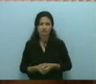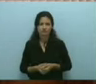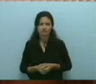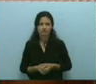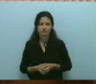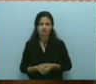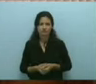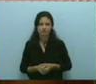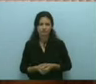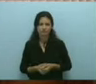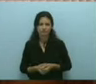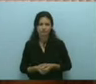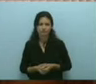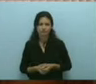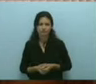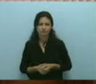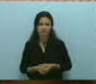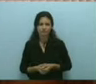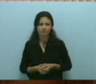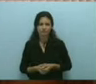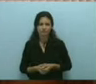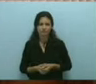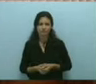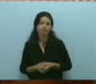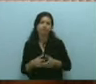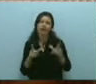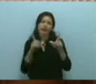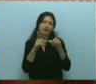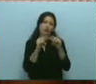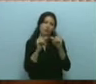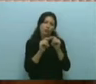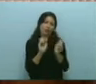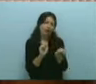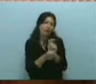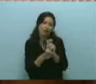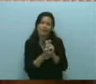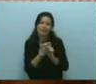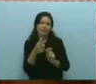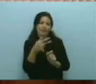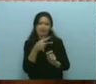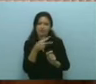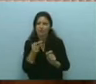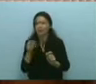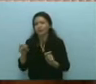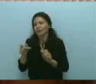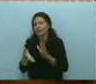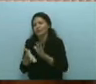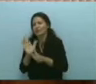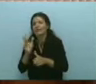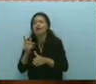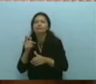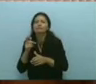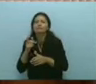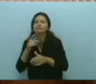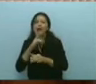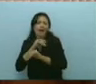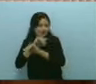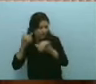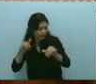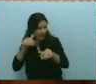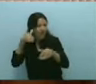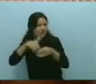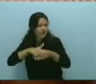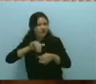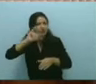Queda en tanto una manifestación, no cambia el número, porque en ese preciso momento no estaba en su banca, pero está nada, para que